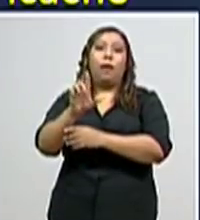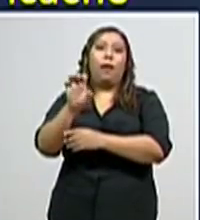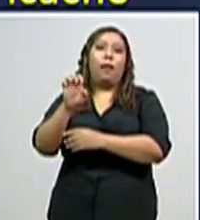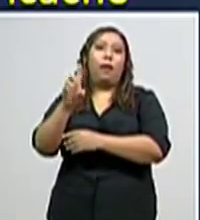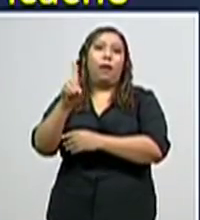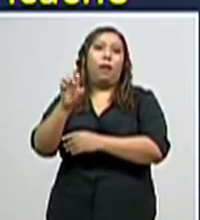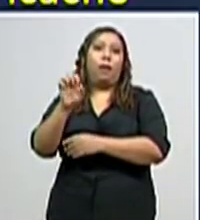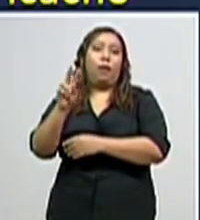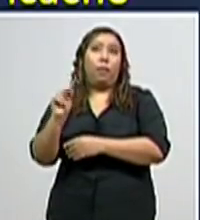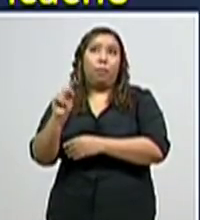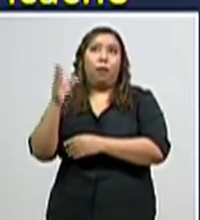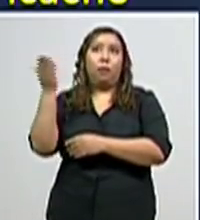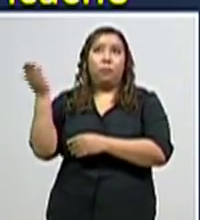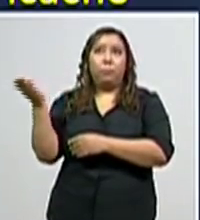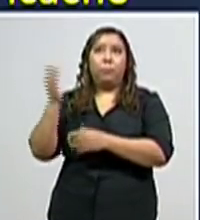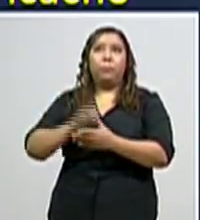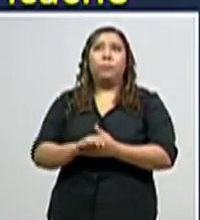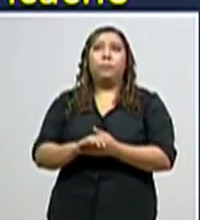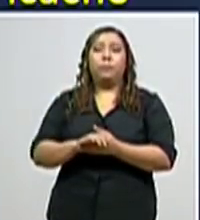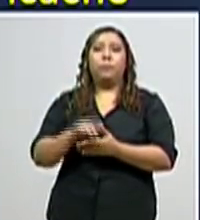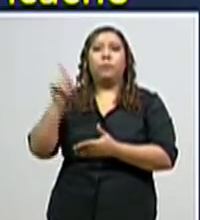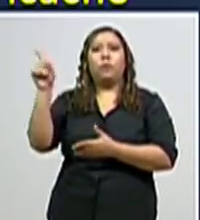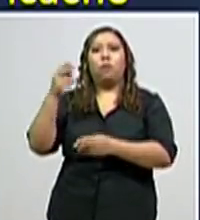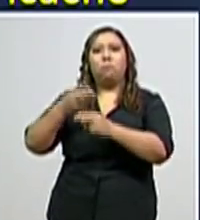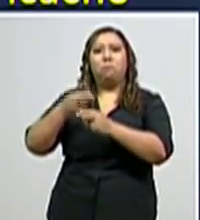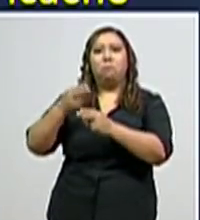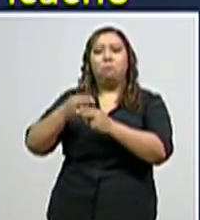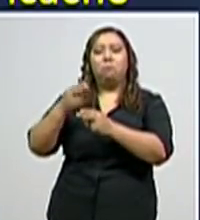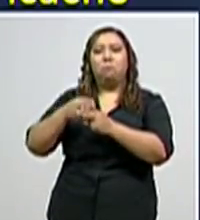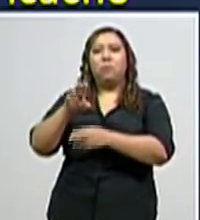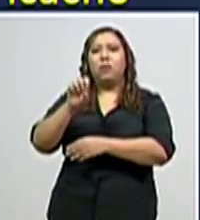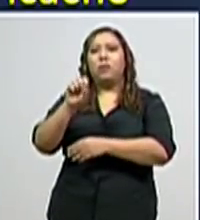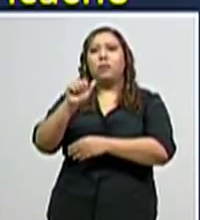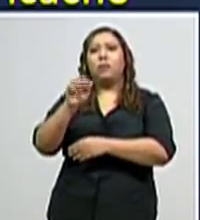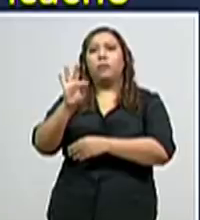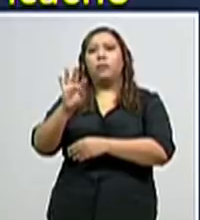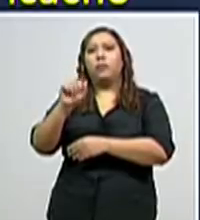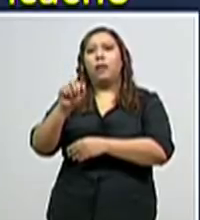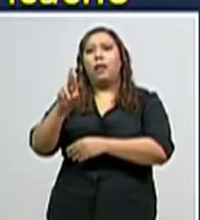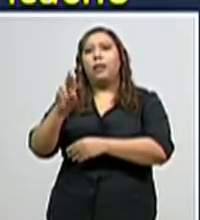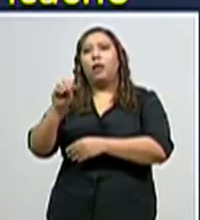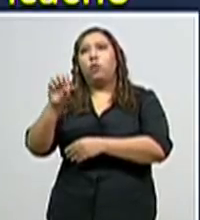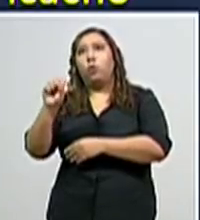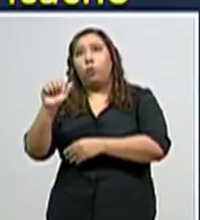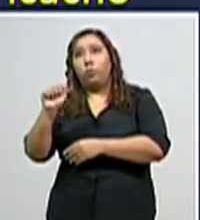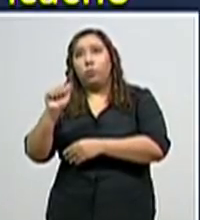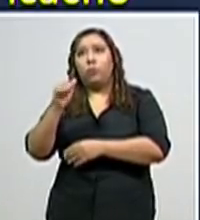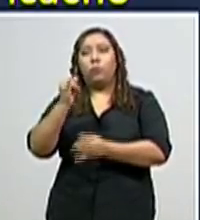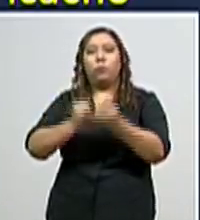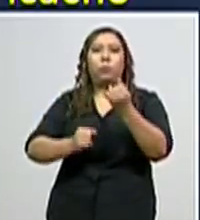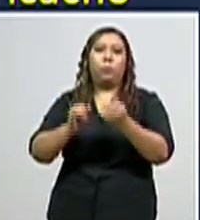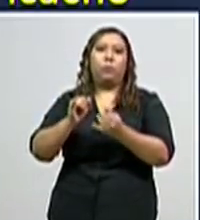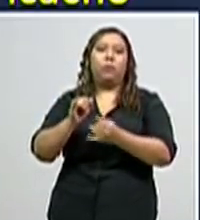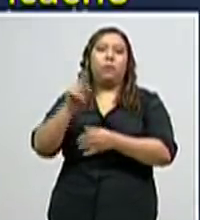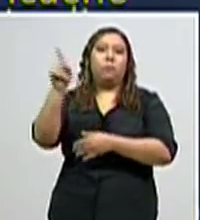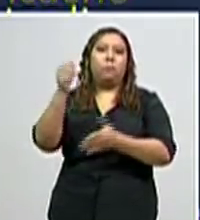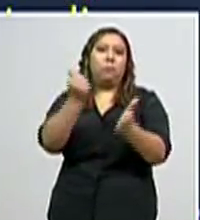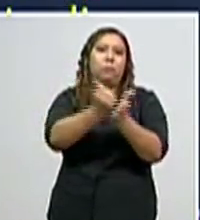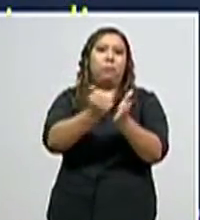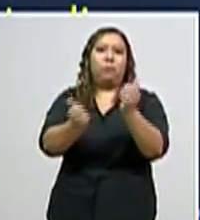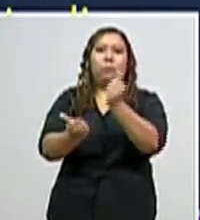Simón Ascona. También visitarán la Colonia Santa Rosa Nueva y también la Colonia Brisas del Picacho.